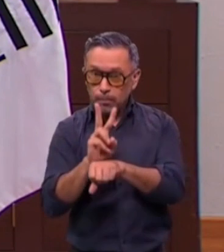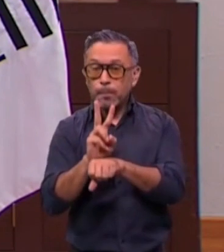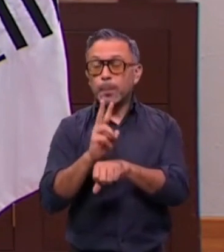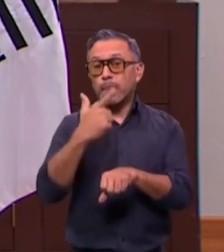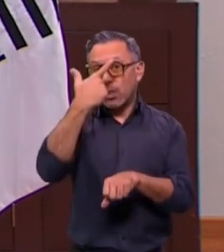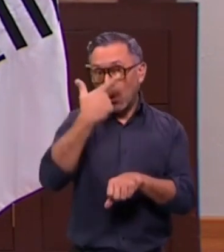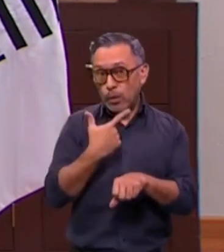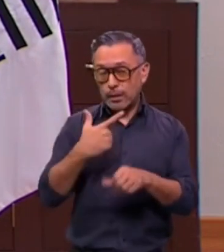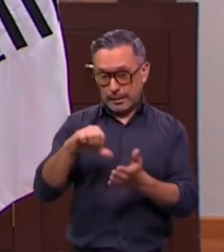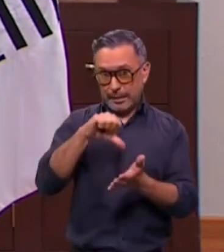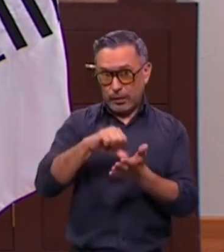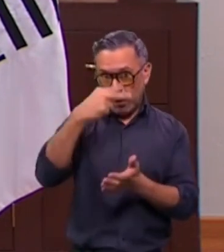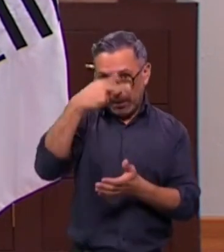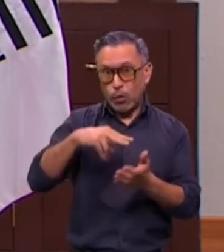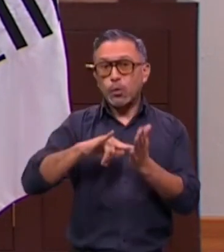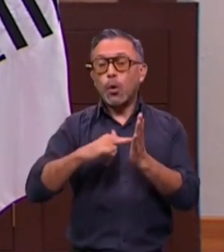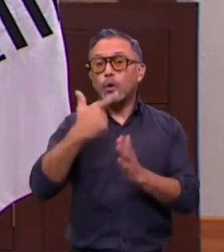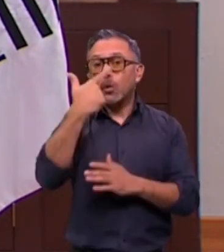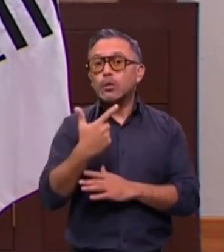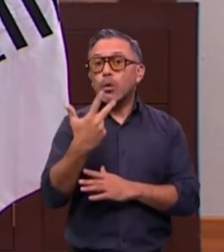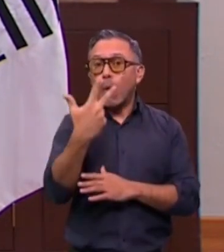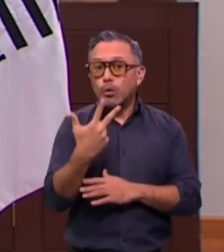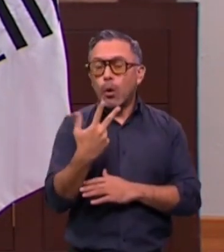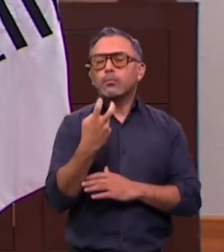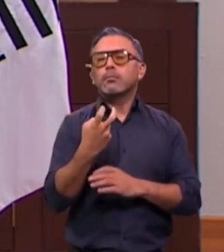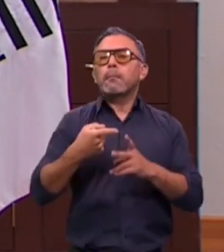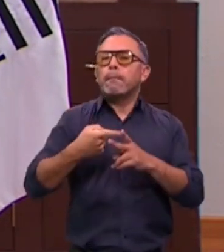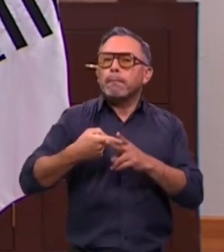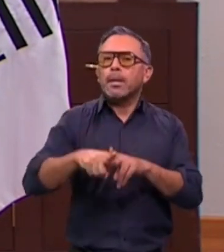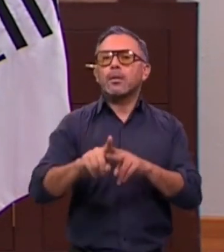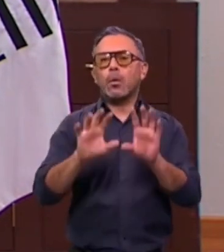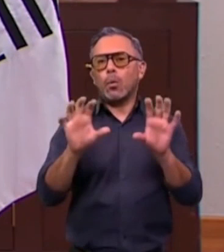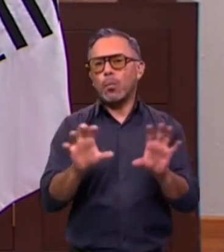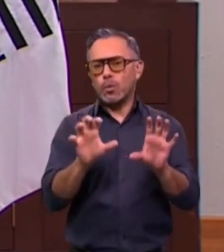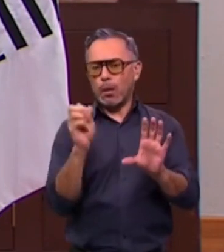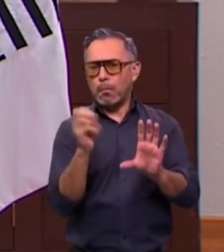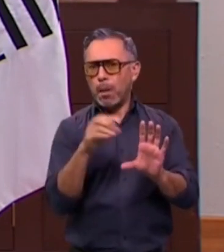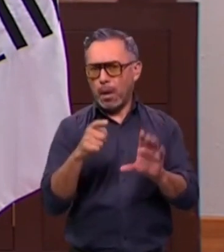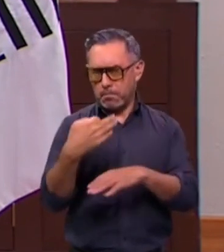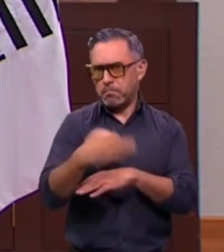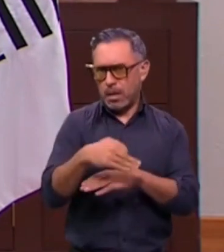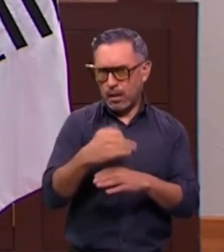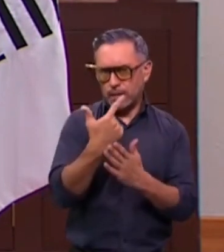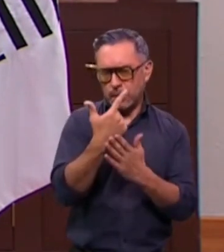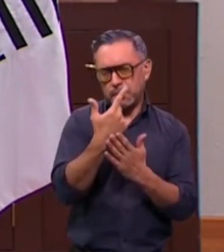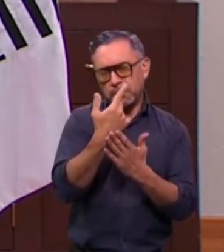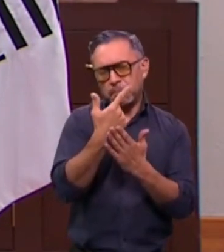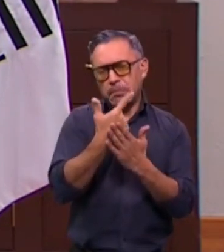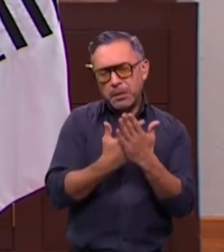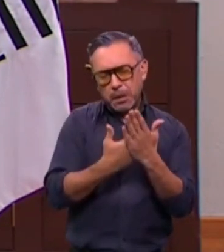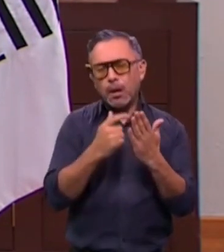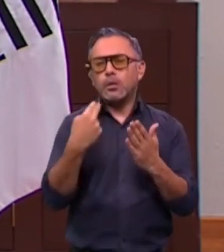del centro del país, comenzará la publicación del programa de resultados electorales preliminares, todos lo conocemos como el PREP,